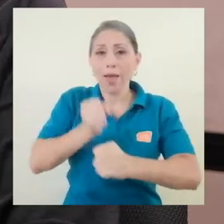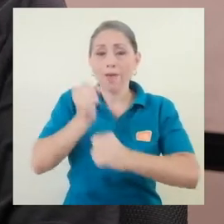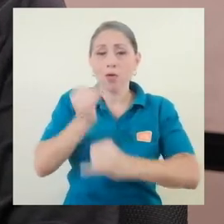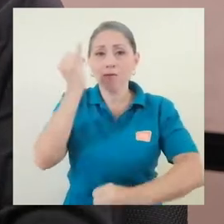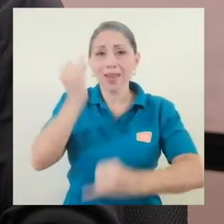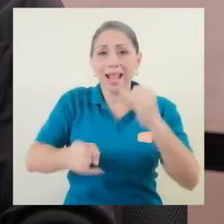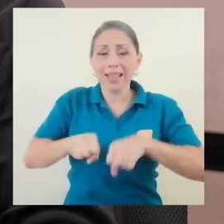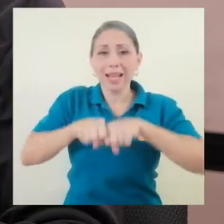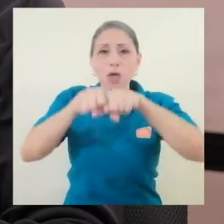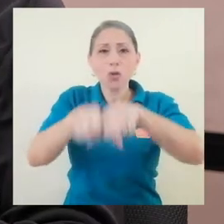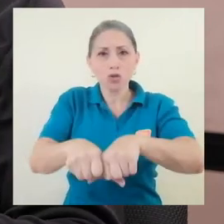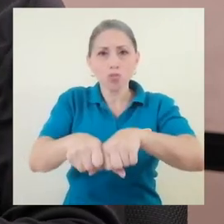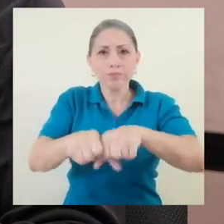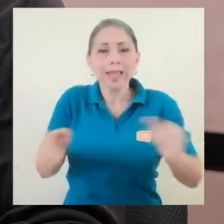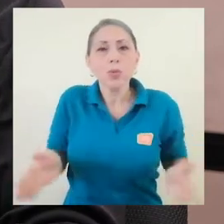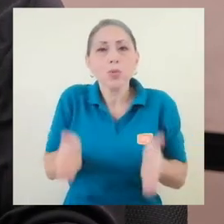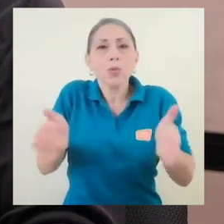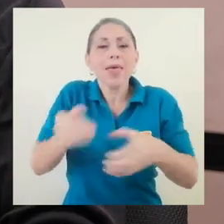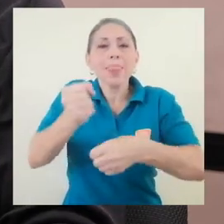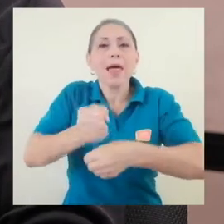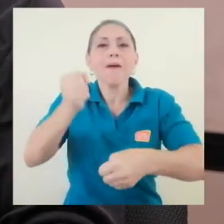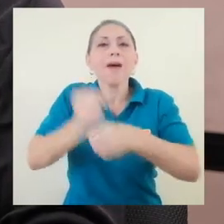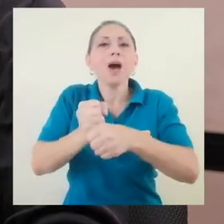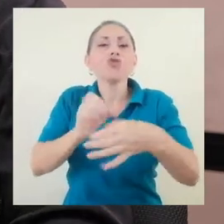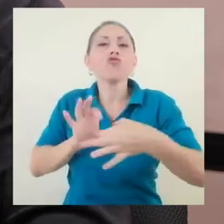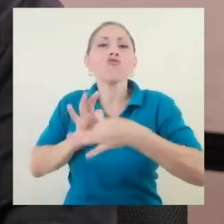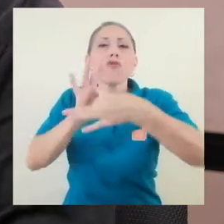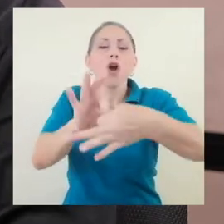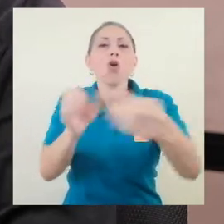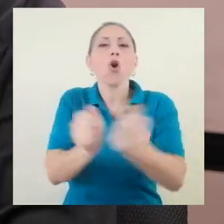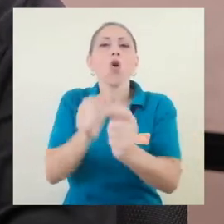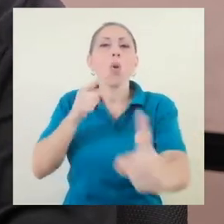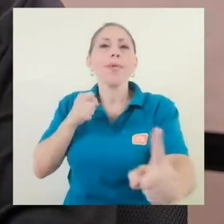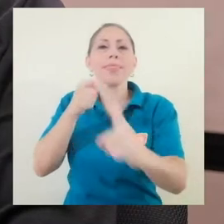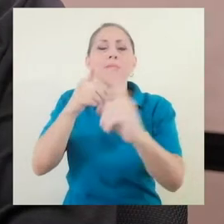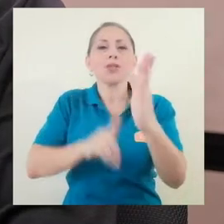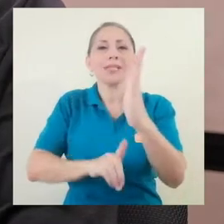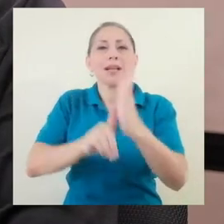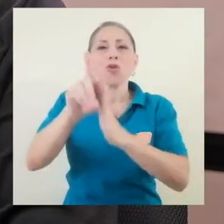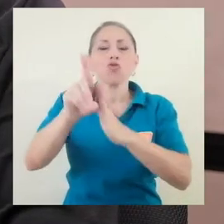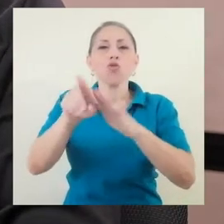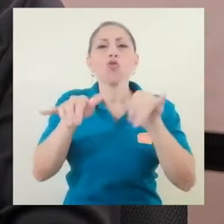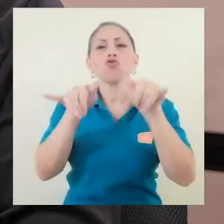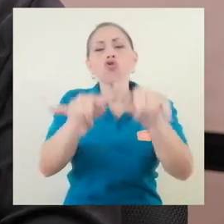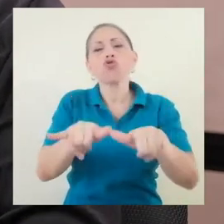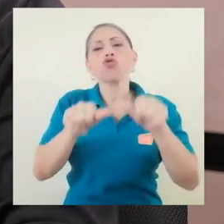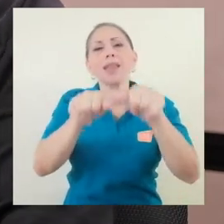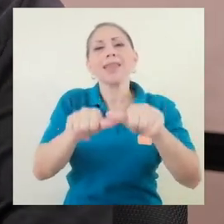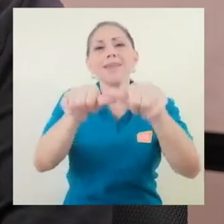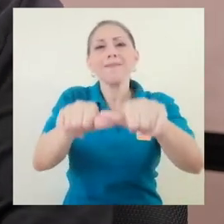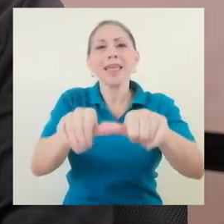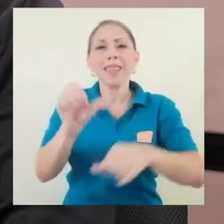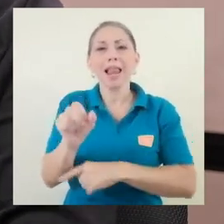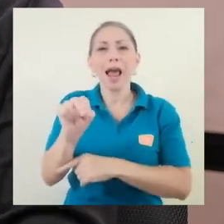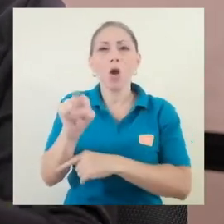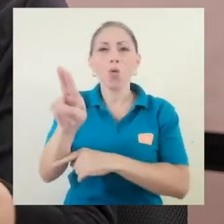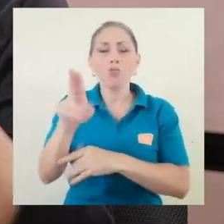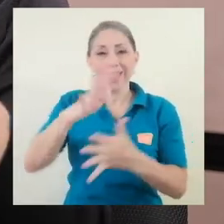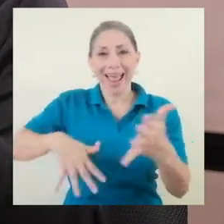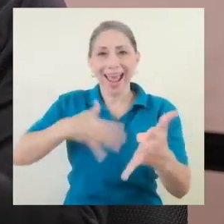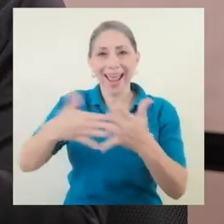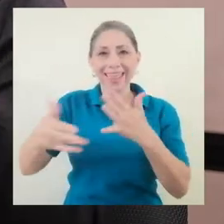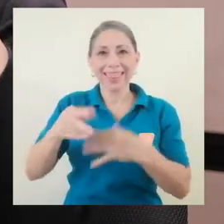trabajos que tengan que ver con los objetivos del desarrollo sostenible de Naciones Unidas, la Agenda 2030,